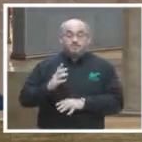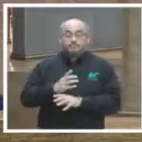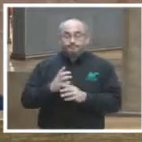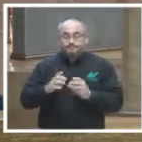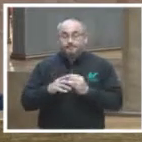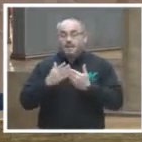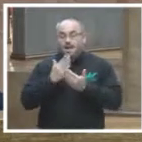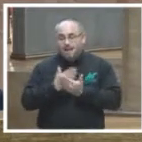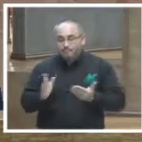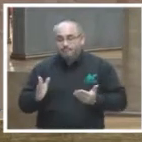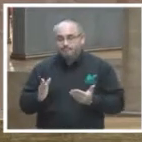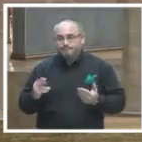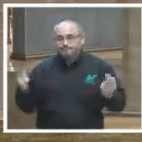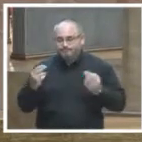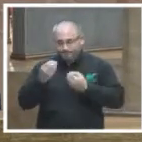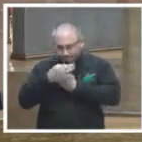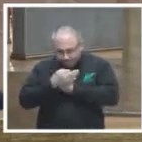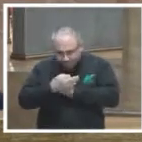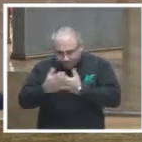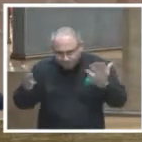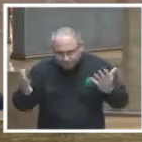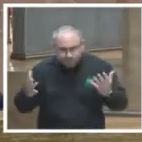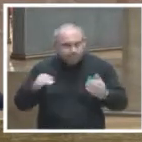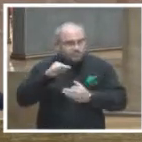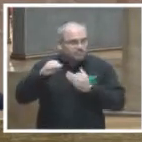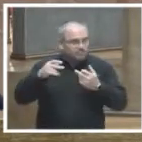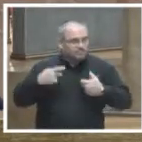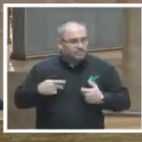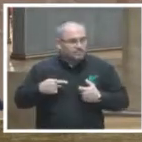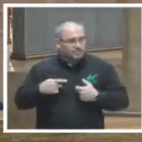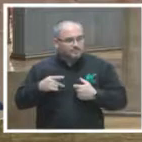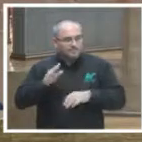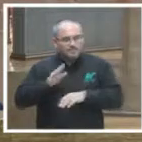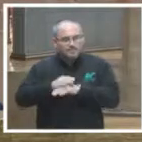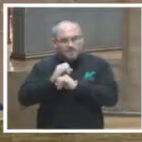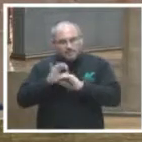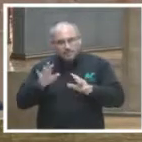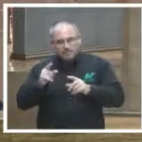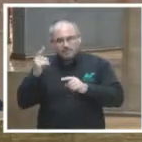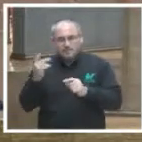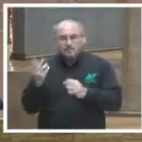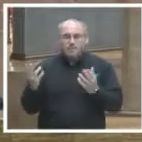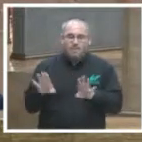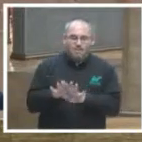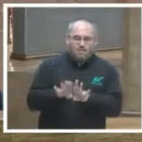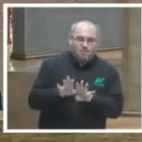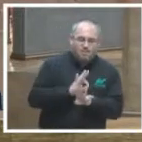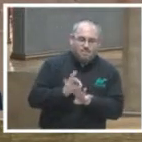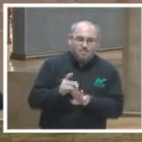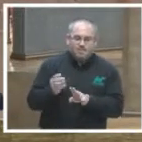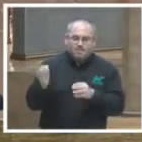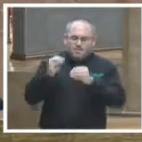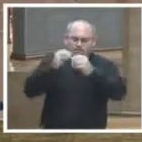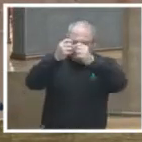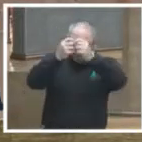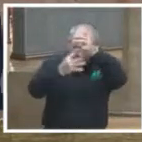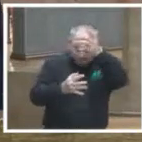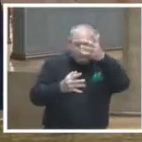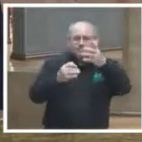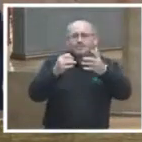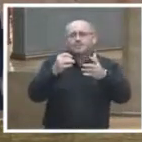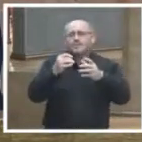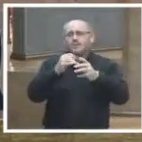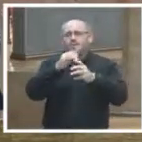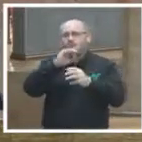de difundir a la ciudadanía y ciudadanos la información que se genera con contenido sustancial y lenguaje